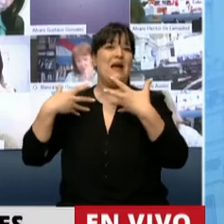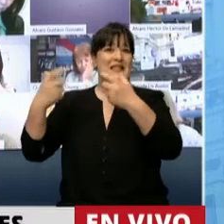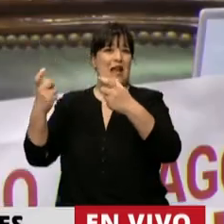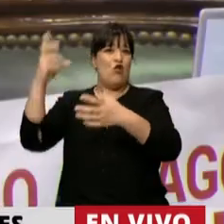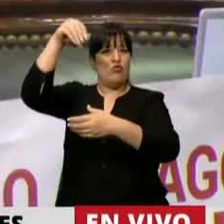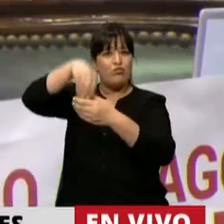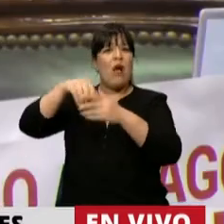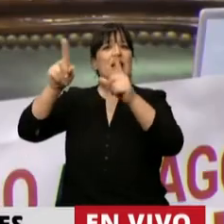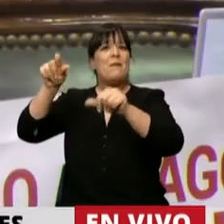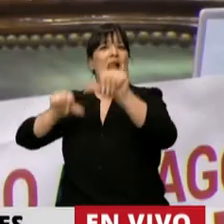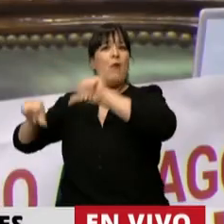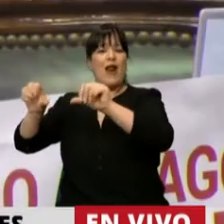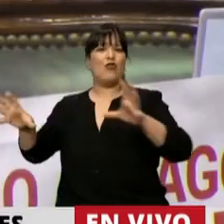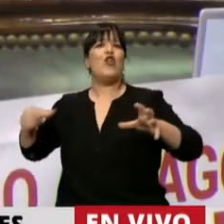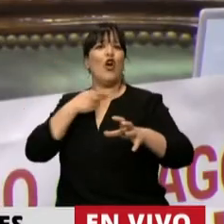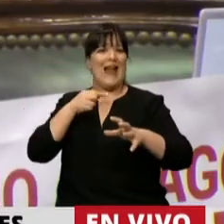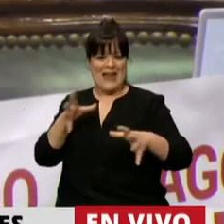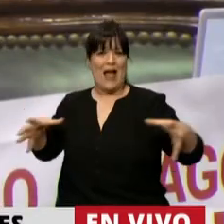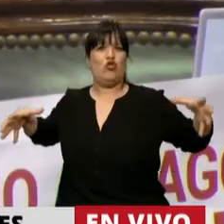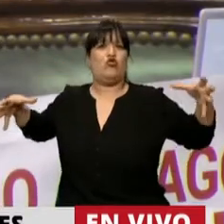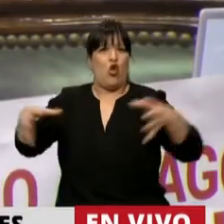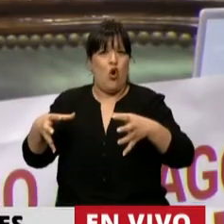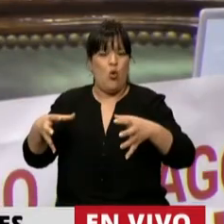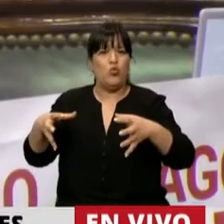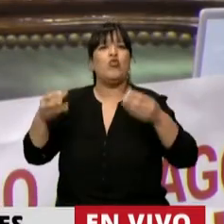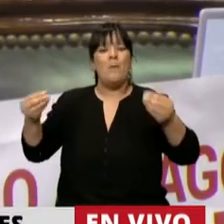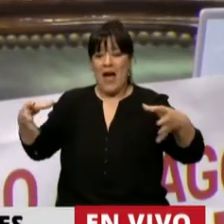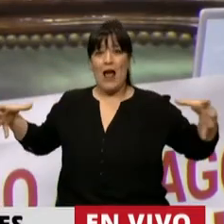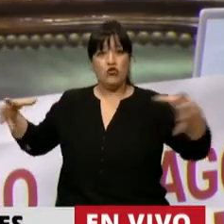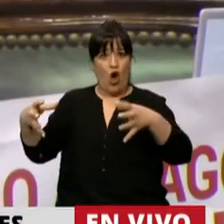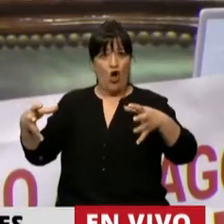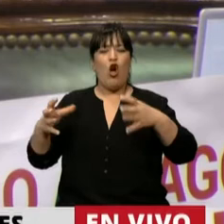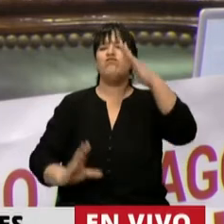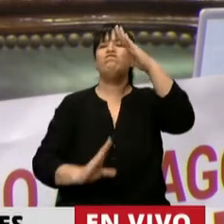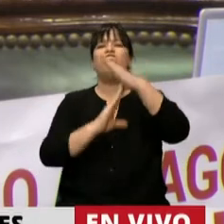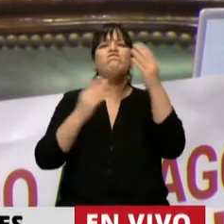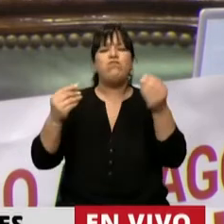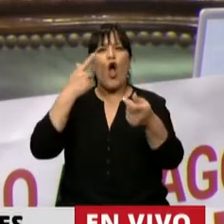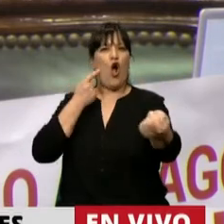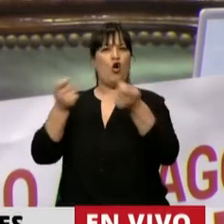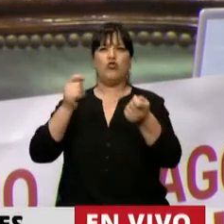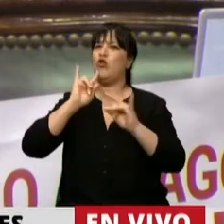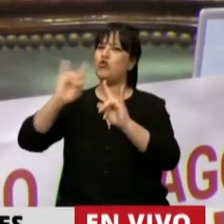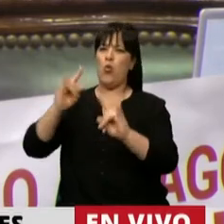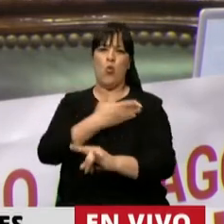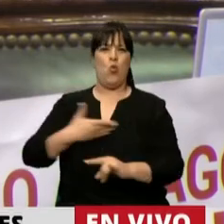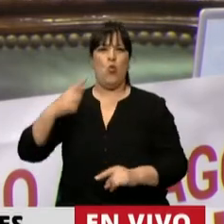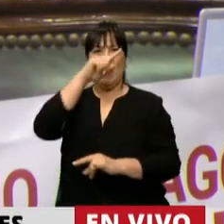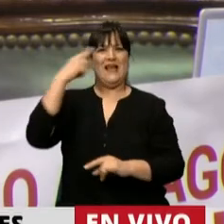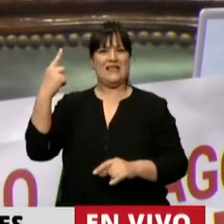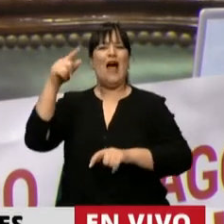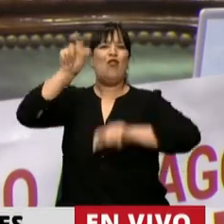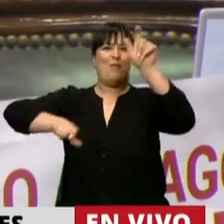incluyendo los laboratorios, para poner todos esos recursos centralizados bajo el control del Estado, de los